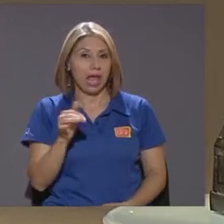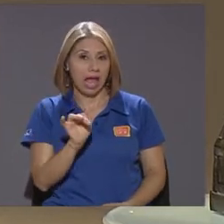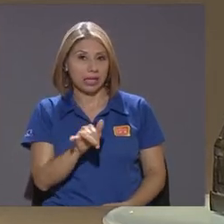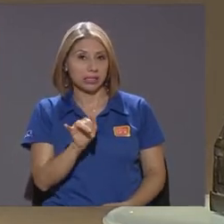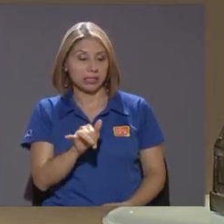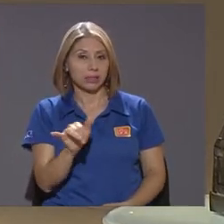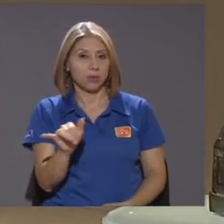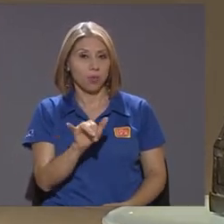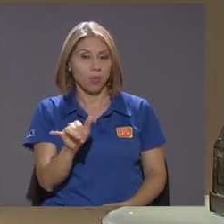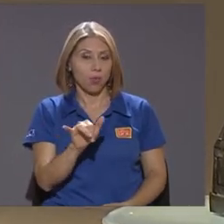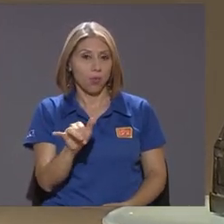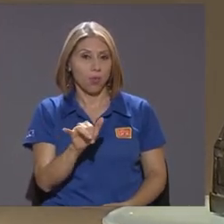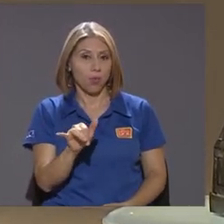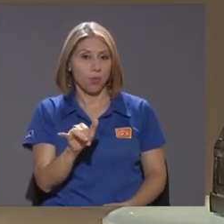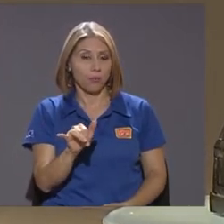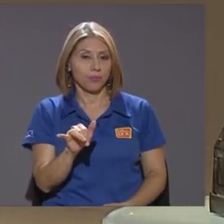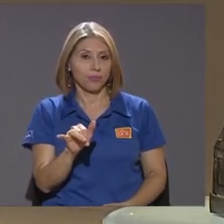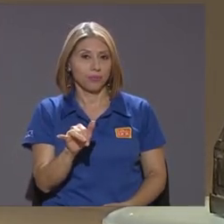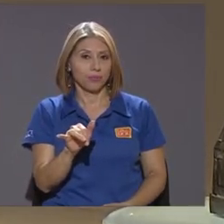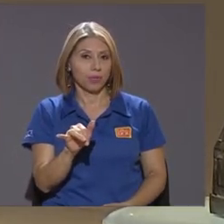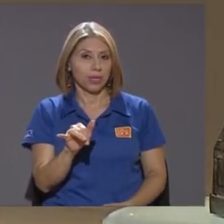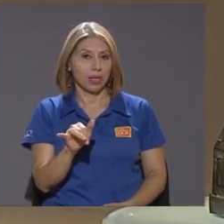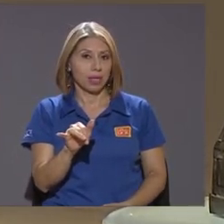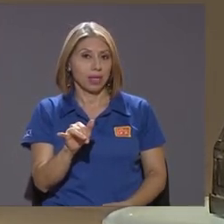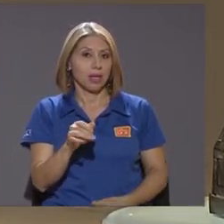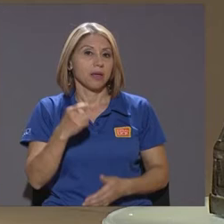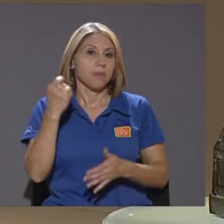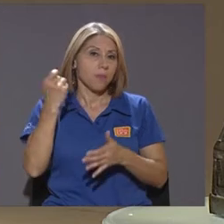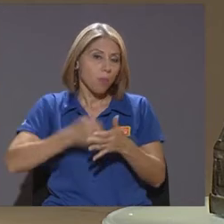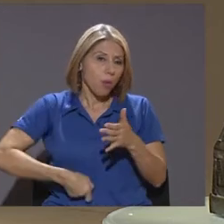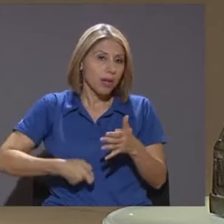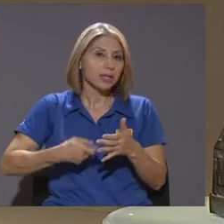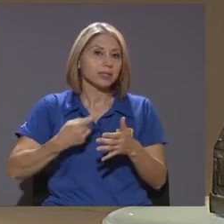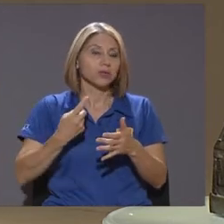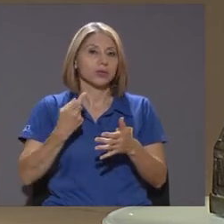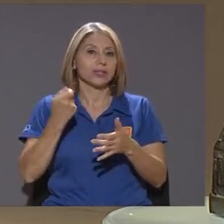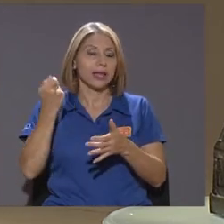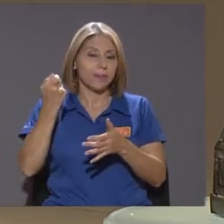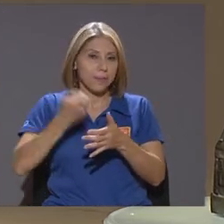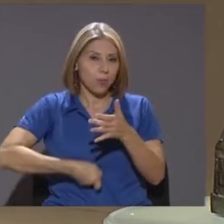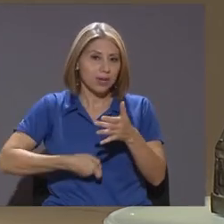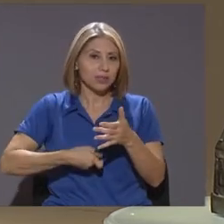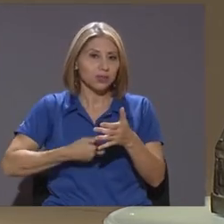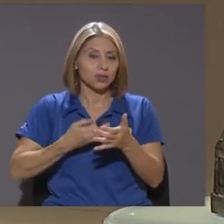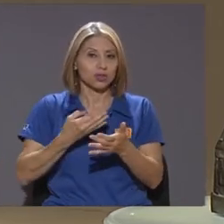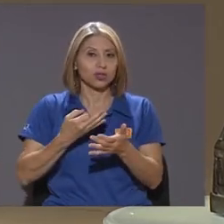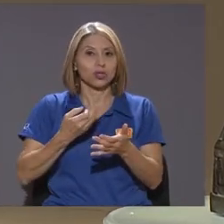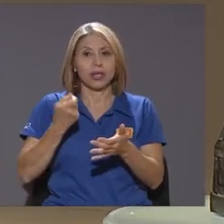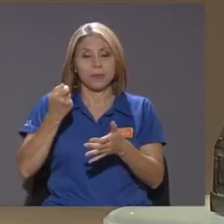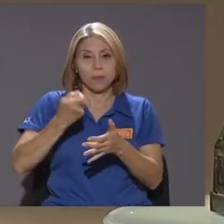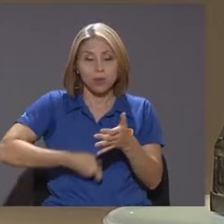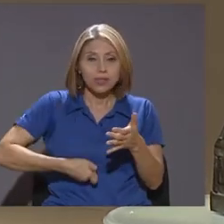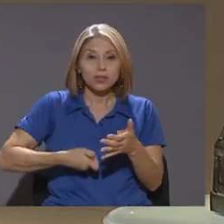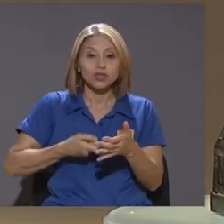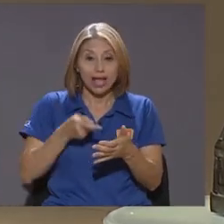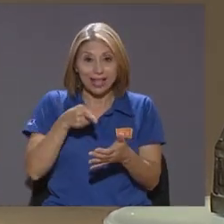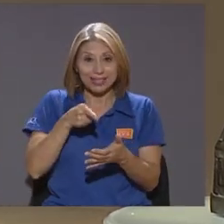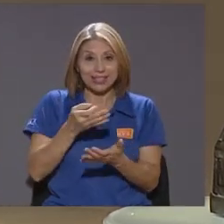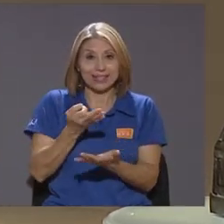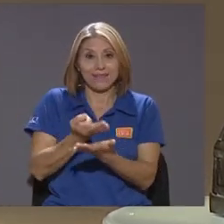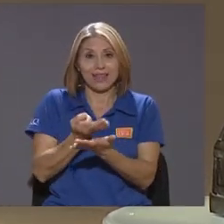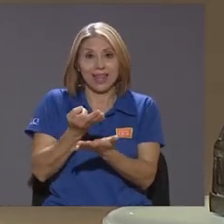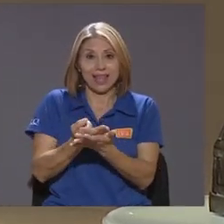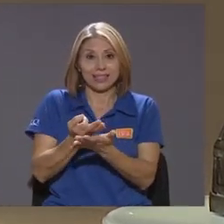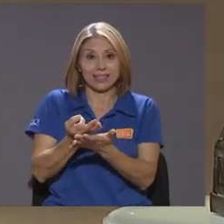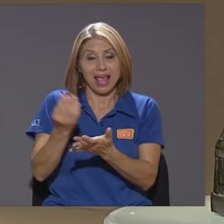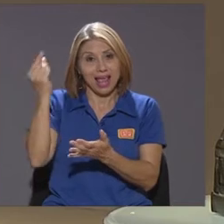impuestos e impuestos se financia el Estado ahorro